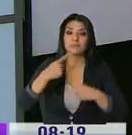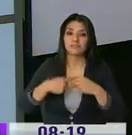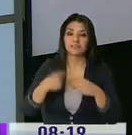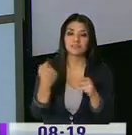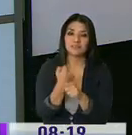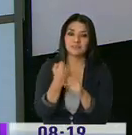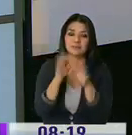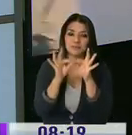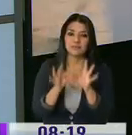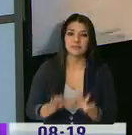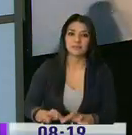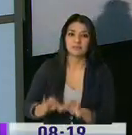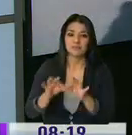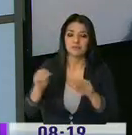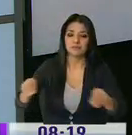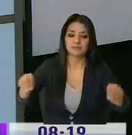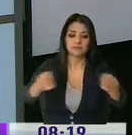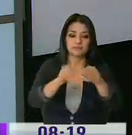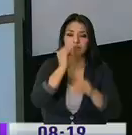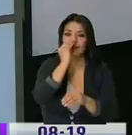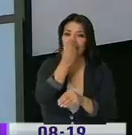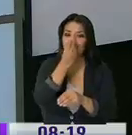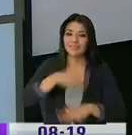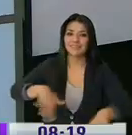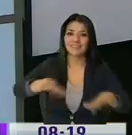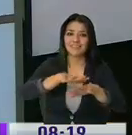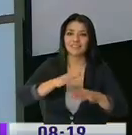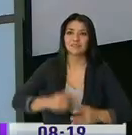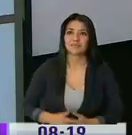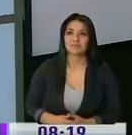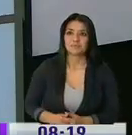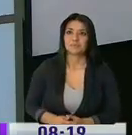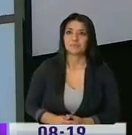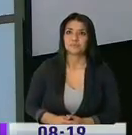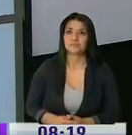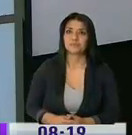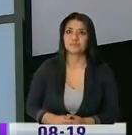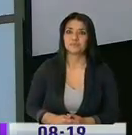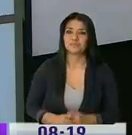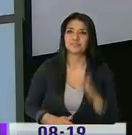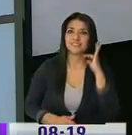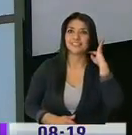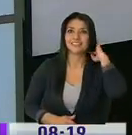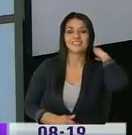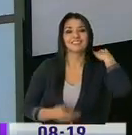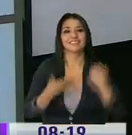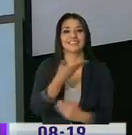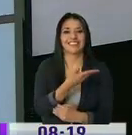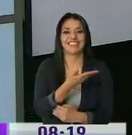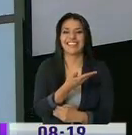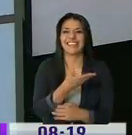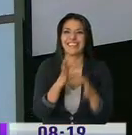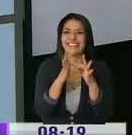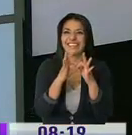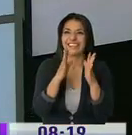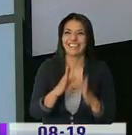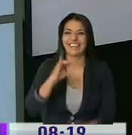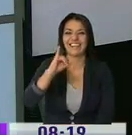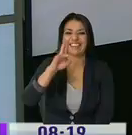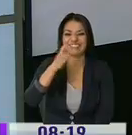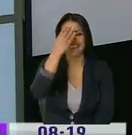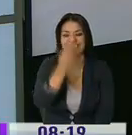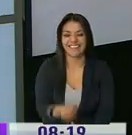trabajos de mantenimiento de las jardineras de la Plaza de la Independencia. Así que, la señorita Calypso está con nosotros. Buenos días.